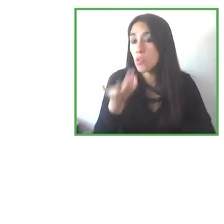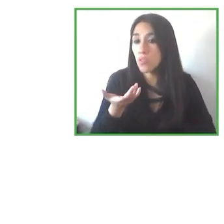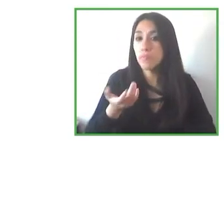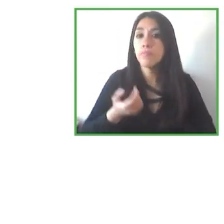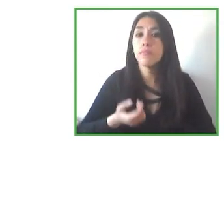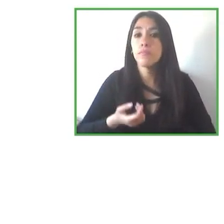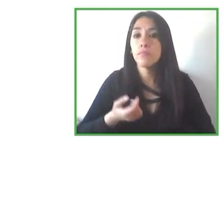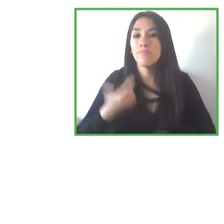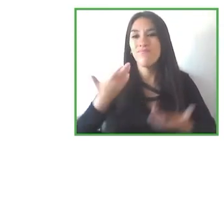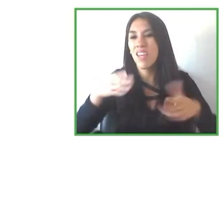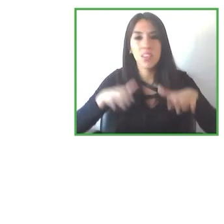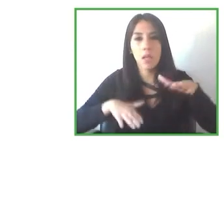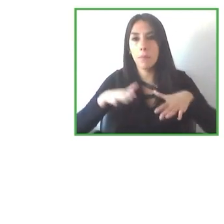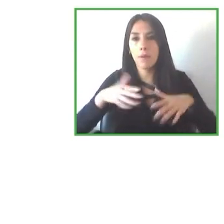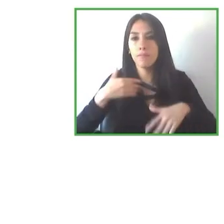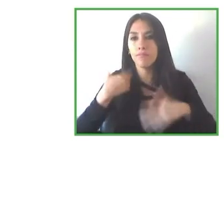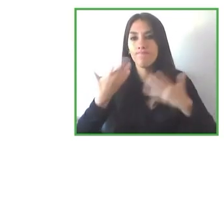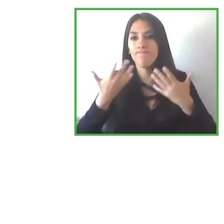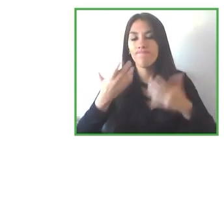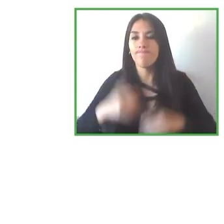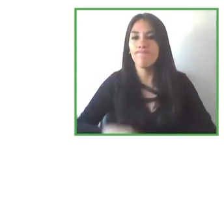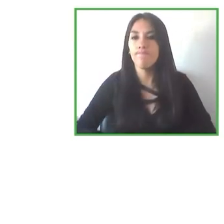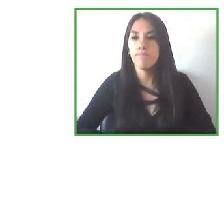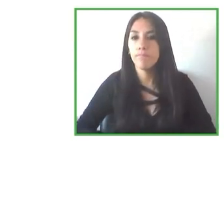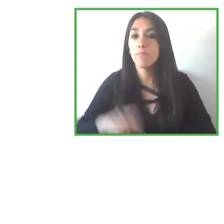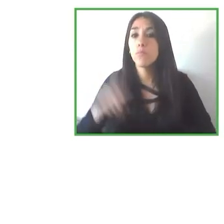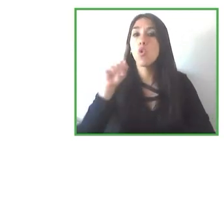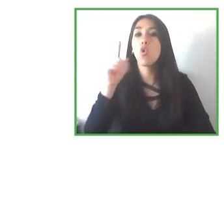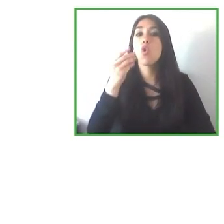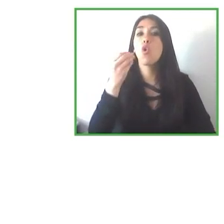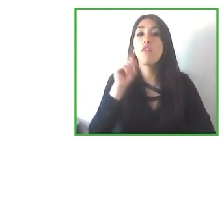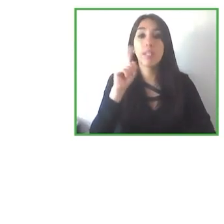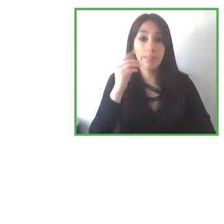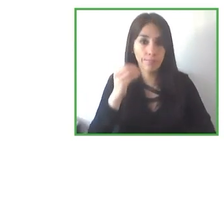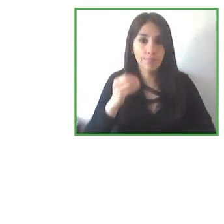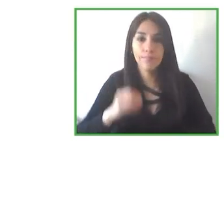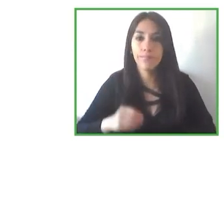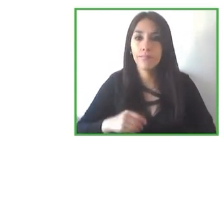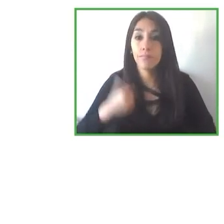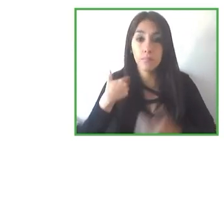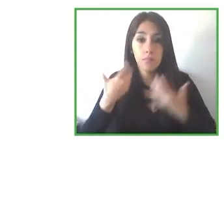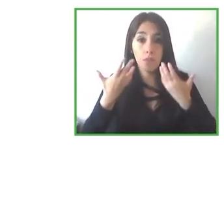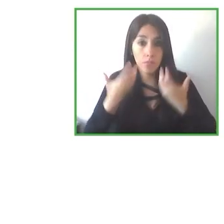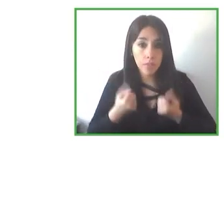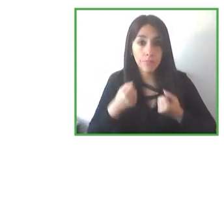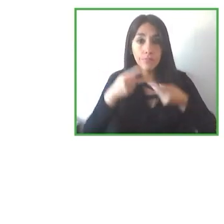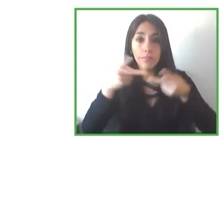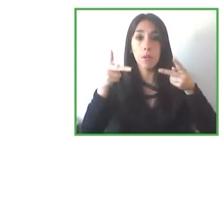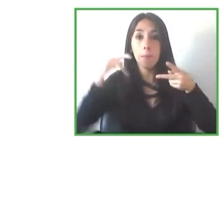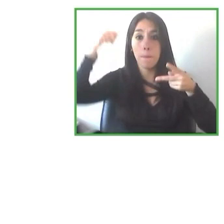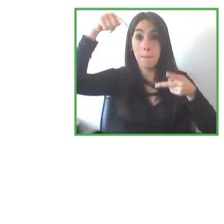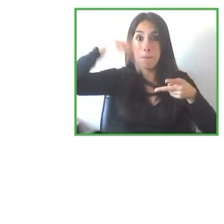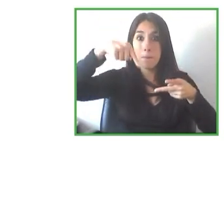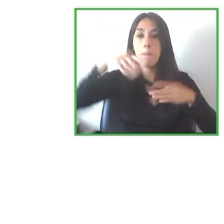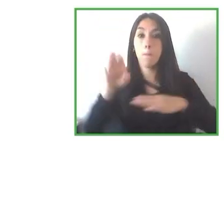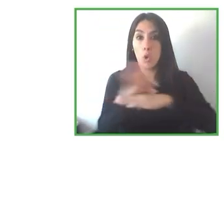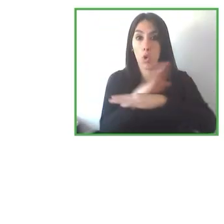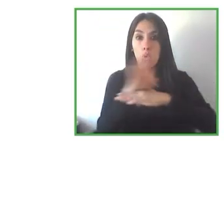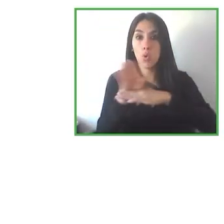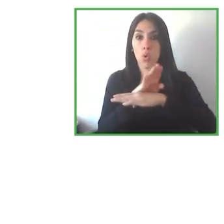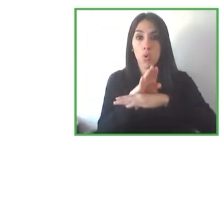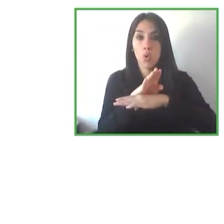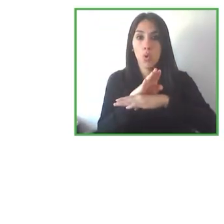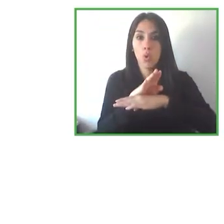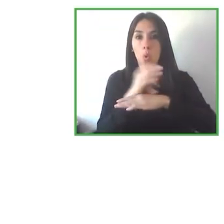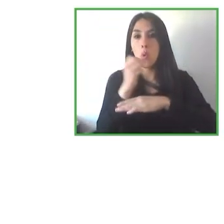donde estén las organizaciones es un gran factor o donde en qué punto trabajen o en qué sector trabajen porque uno